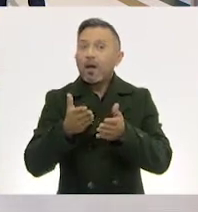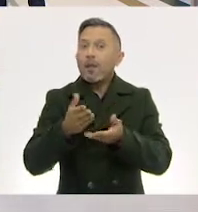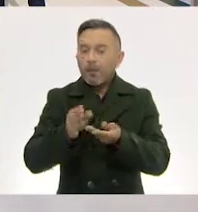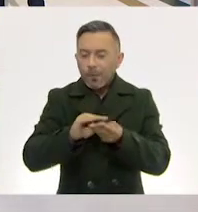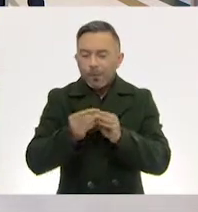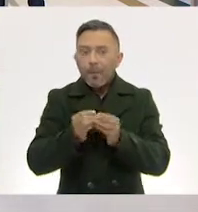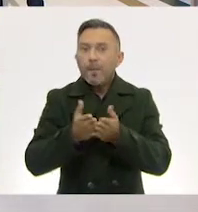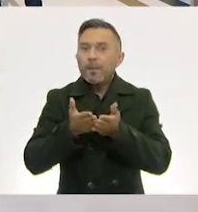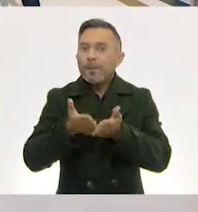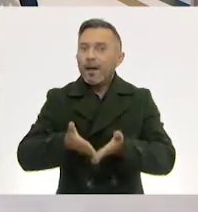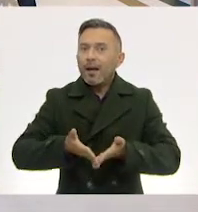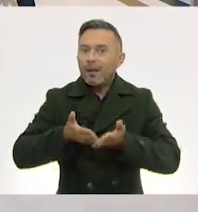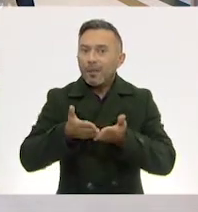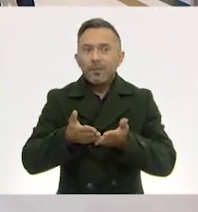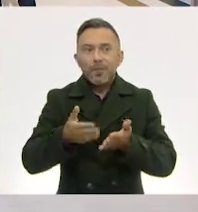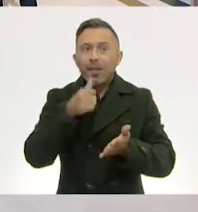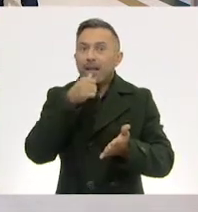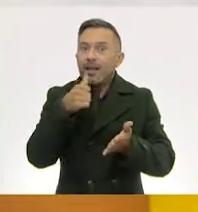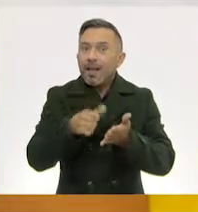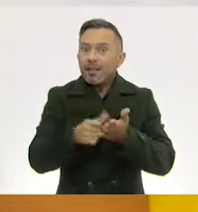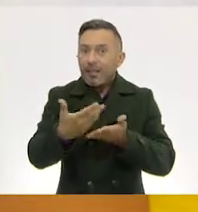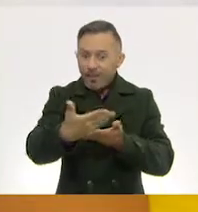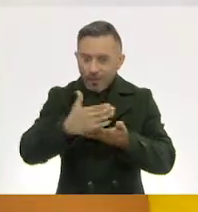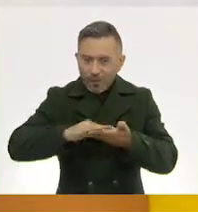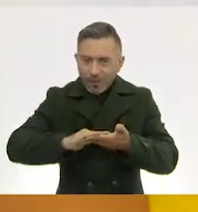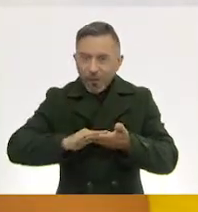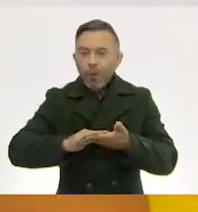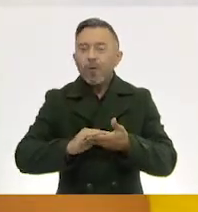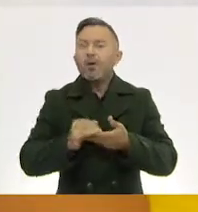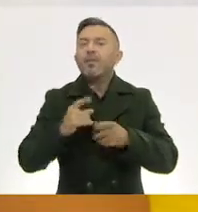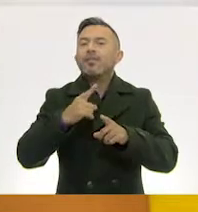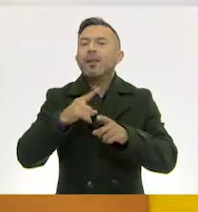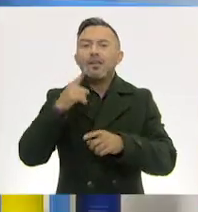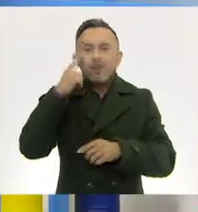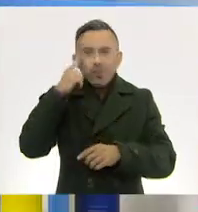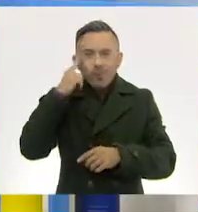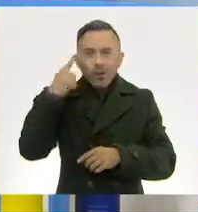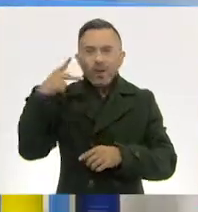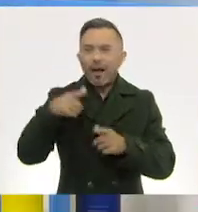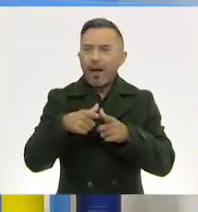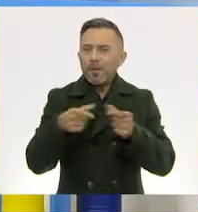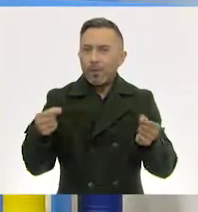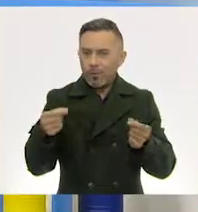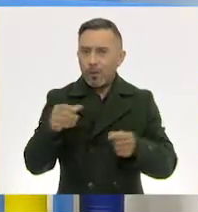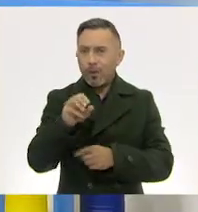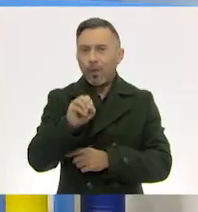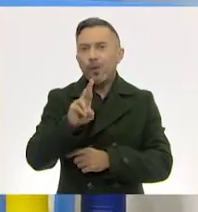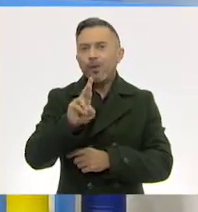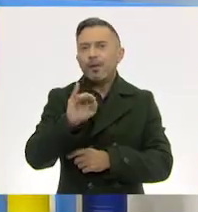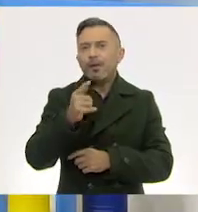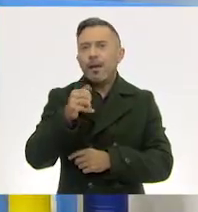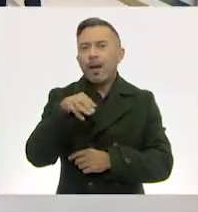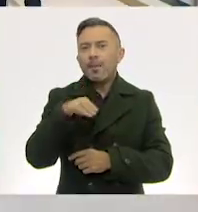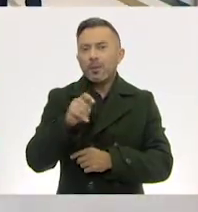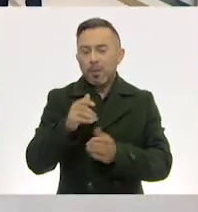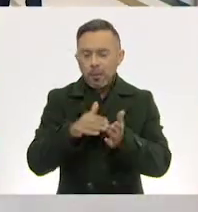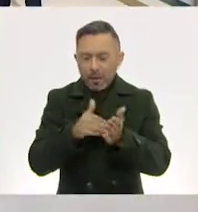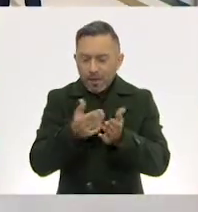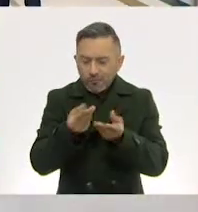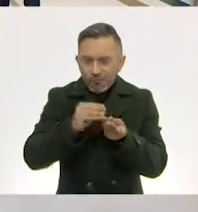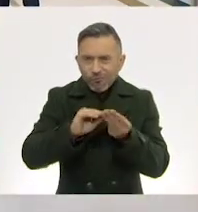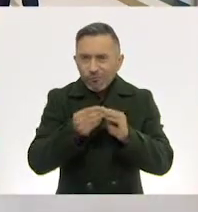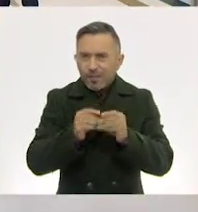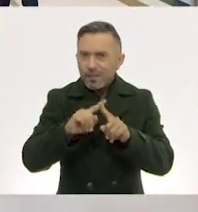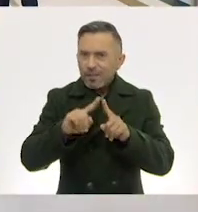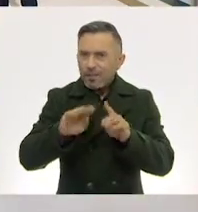carta. El origami, que se hace en la forma, los muñequitos de papel. Claro, que se hacen figuras muy bonitas con hojas de papel. Exactamente, con una hoja de papel podemos hacer